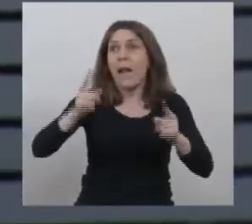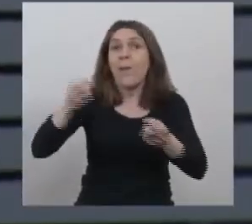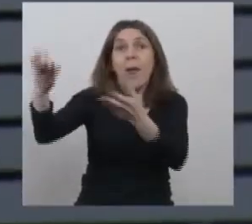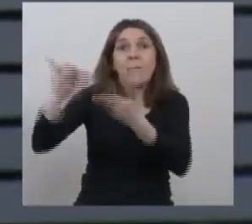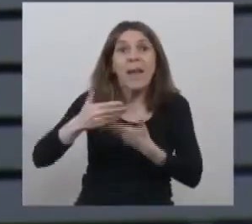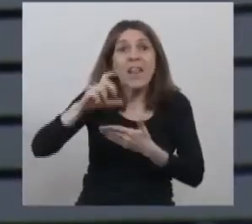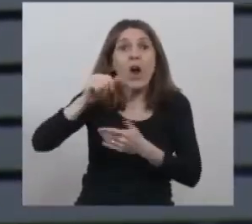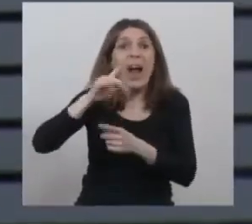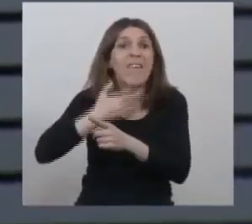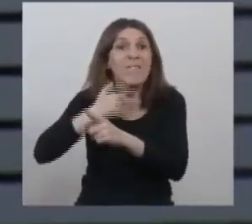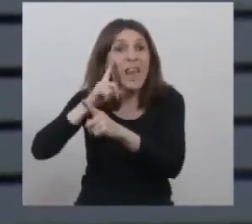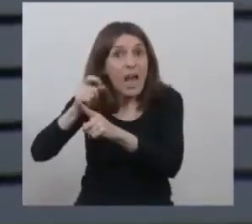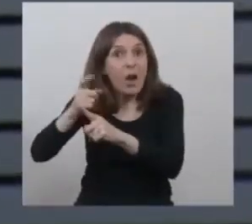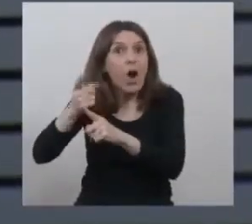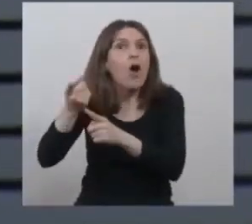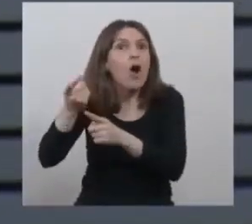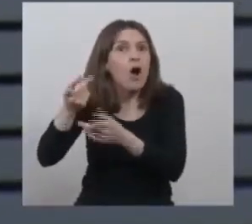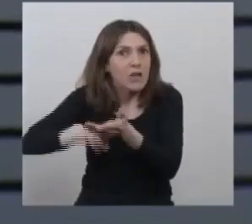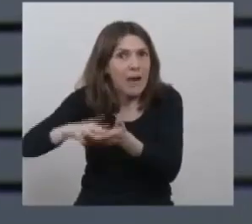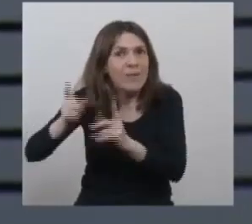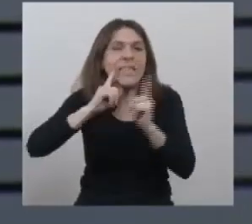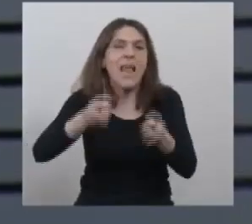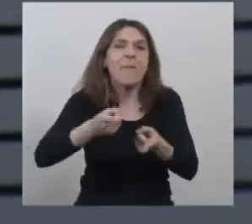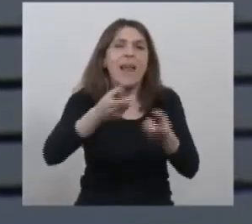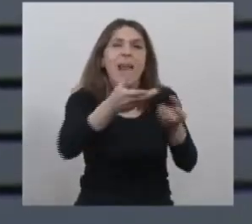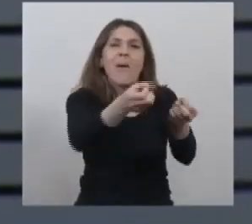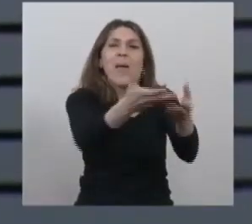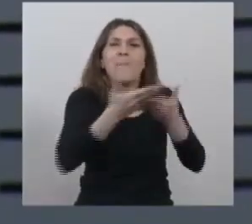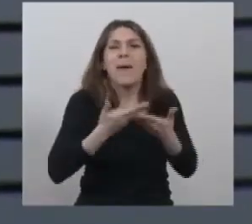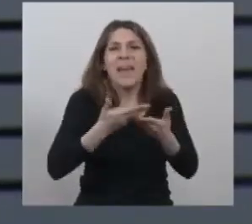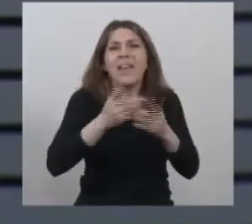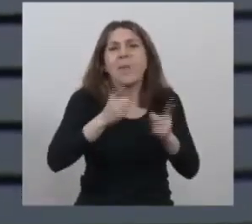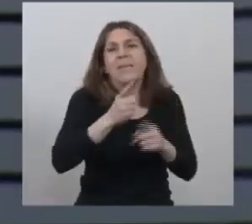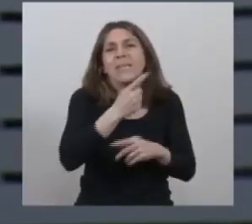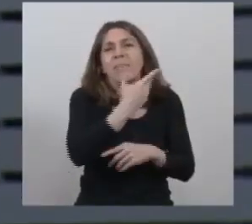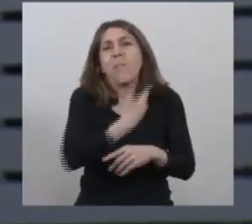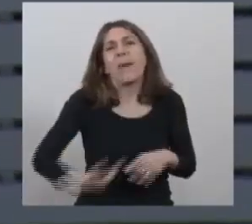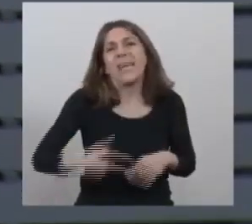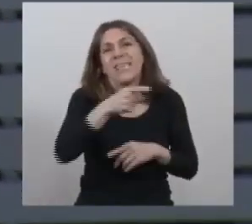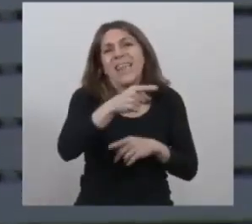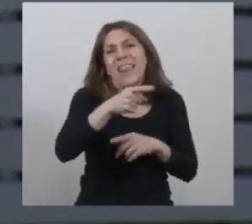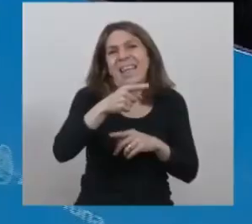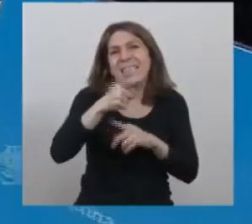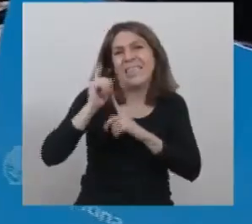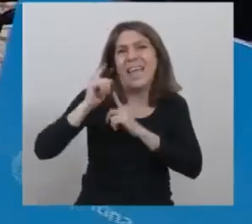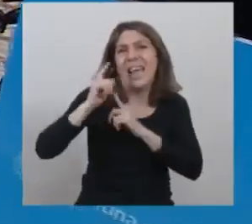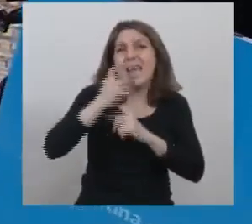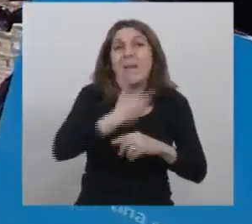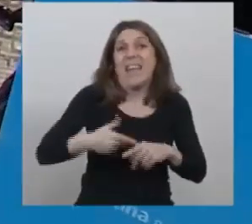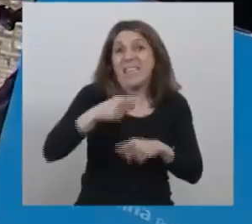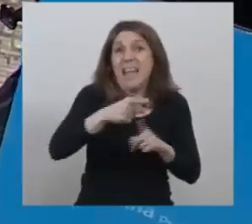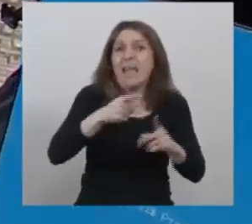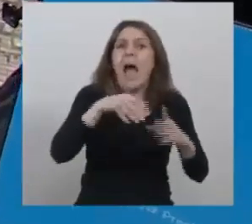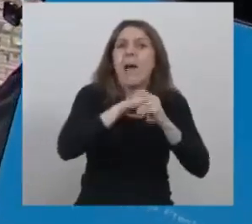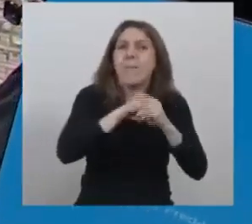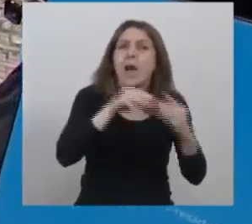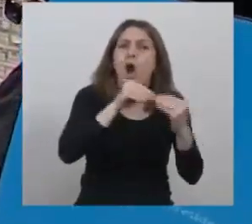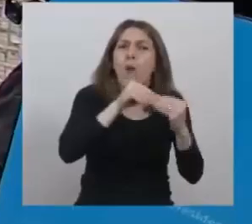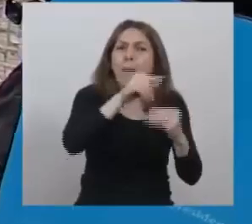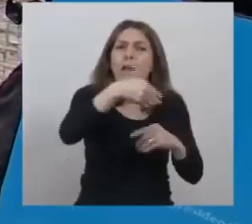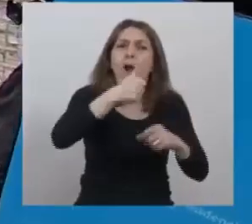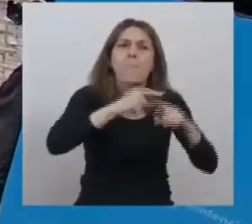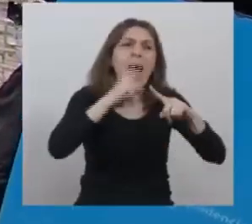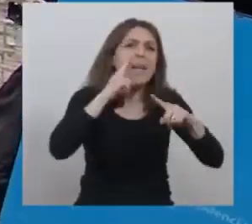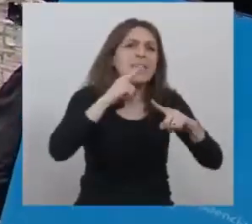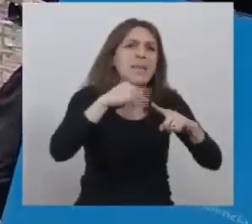una vez más. Y bienvenido al gran heredero de este gran presidente que nos dio tanto, mi amigo y compañero Máximo